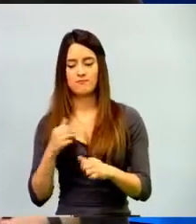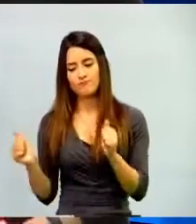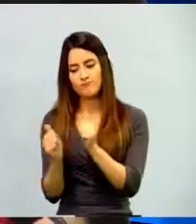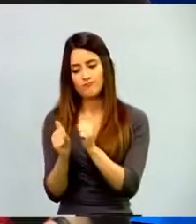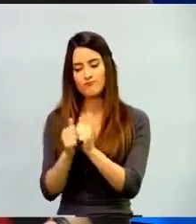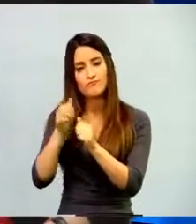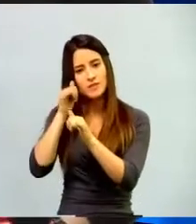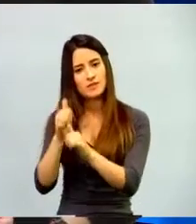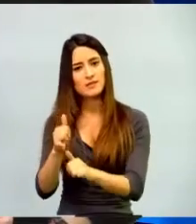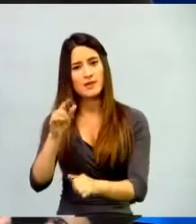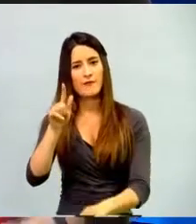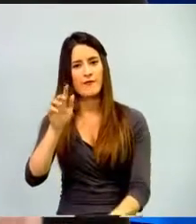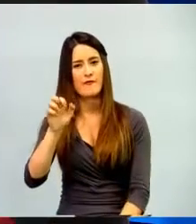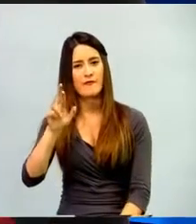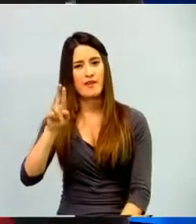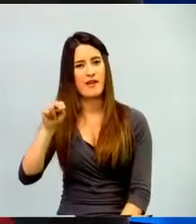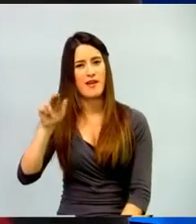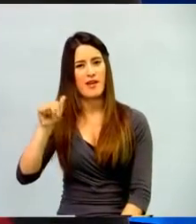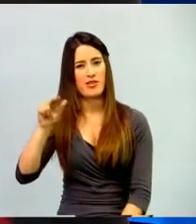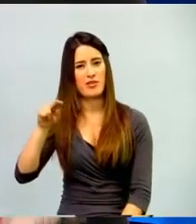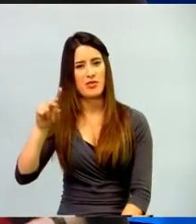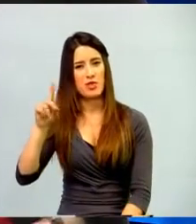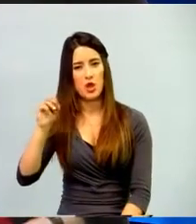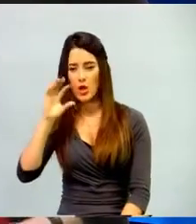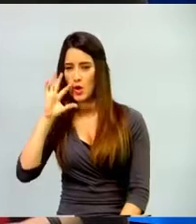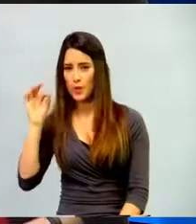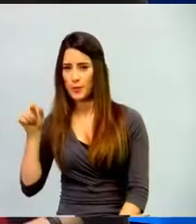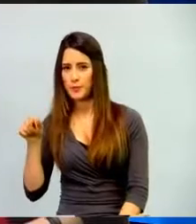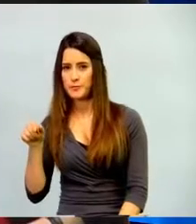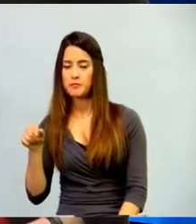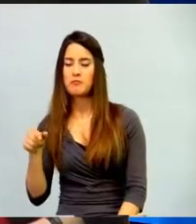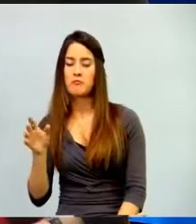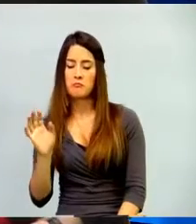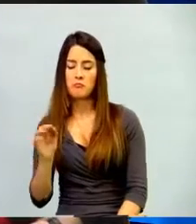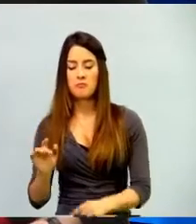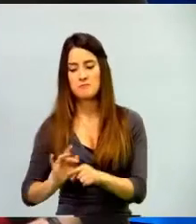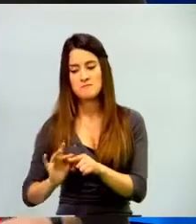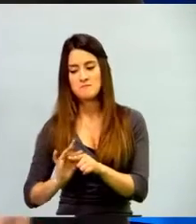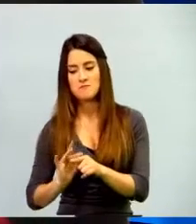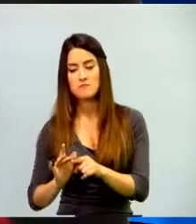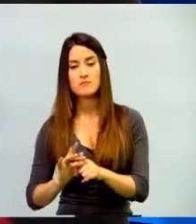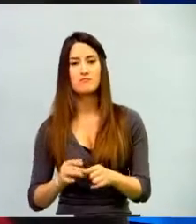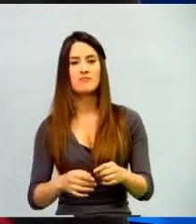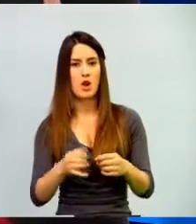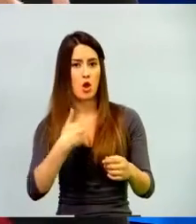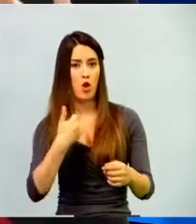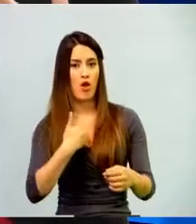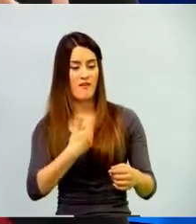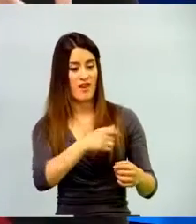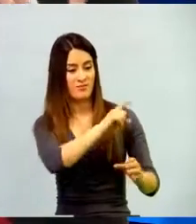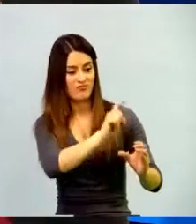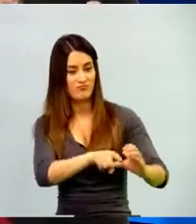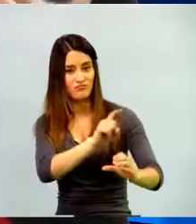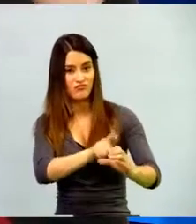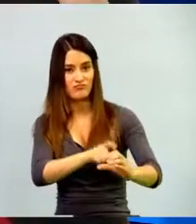Fernando. Pero los chicos sí vienen con unas competencias muy buenas y yo creo que cuando